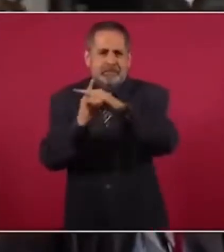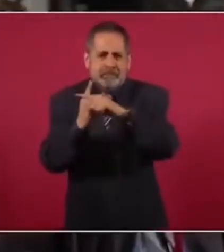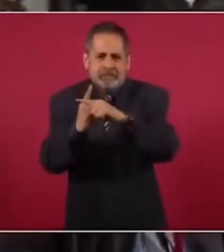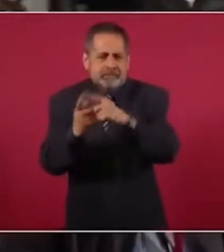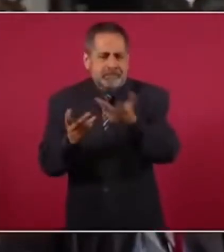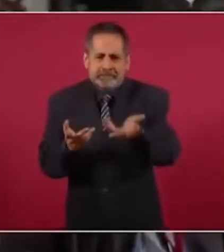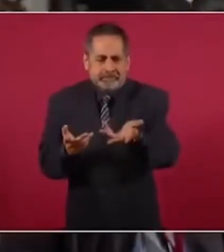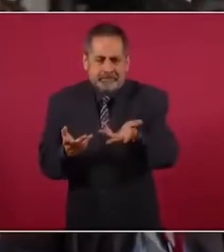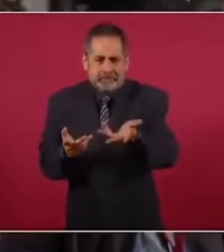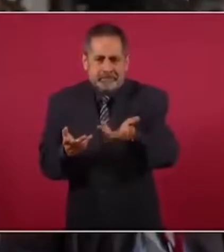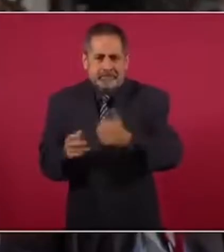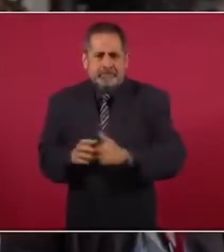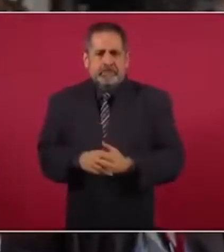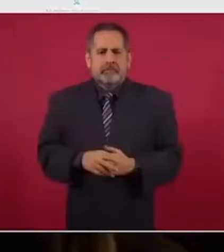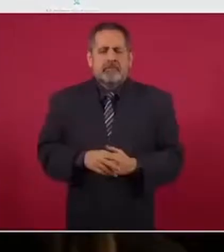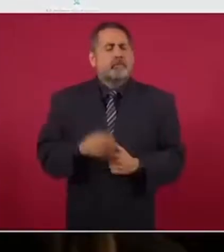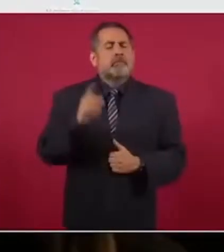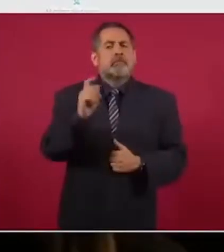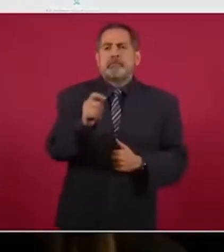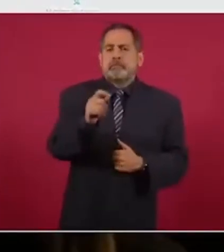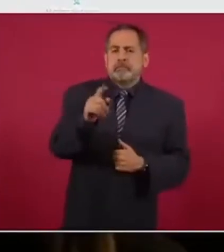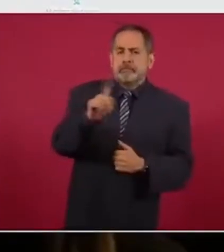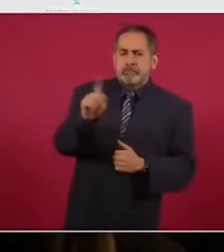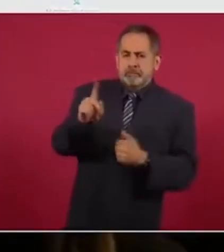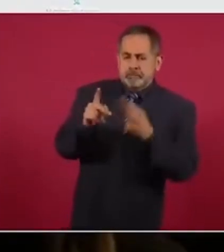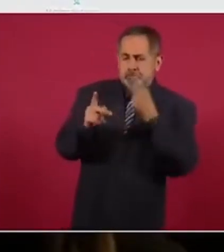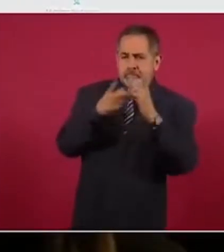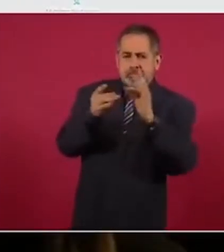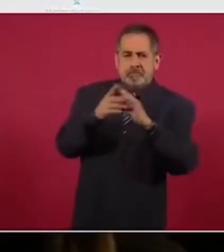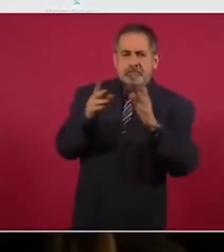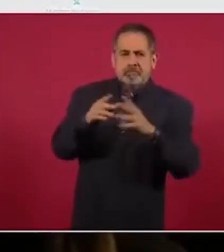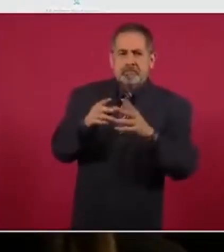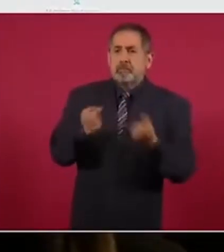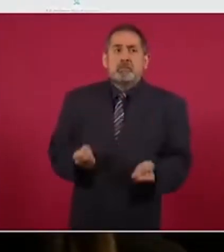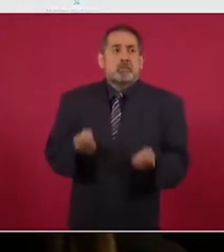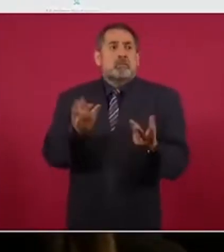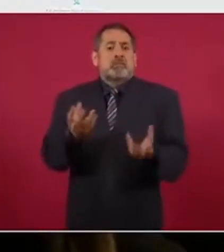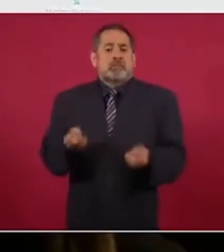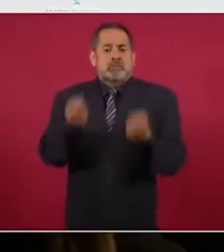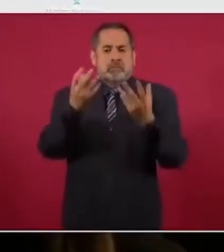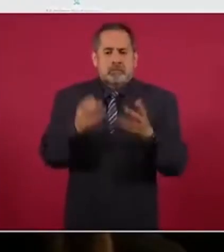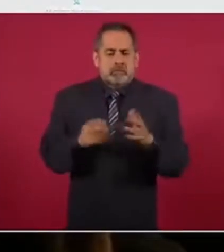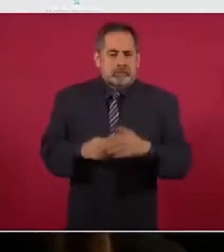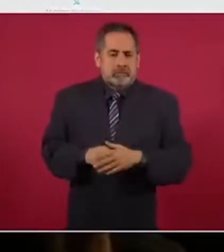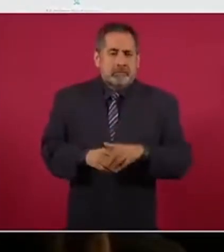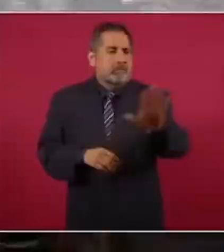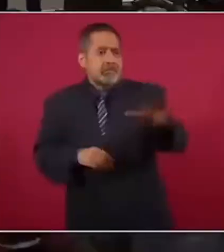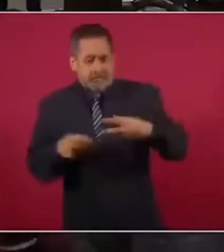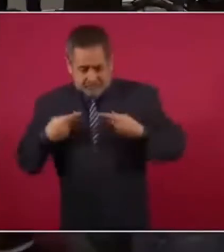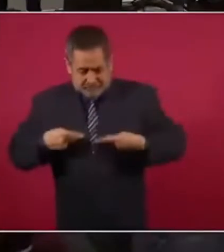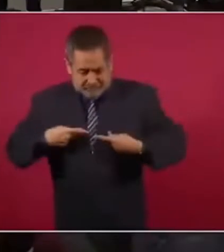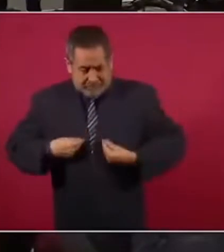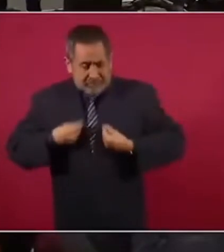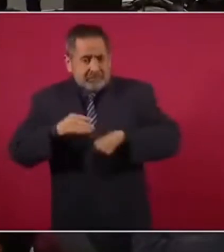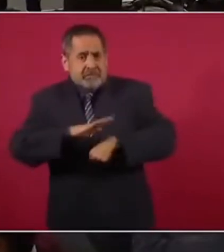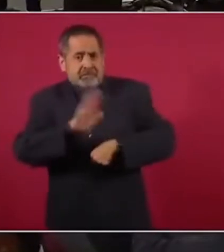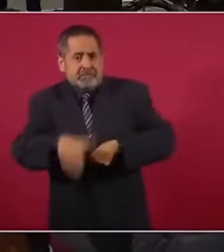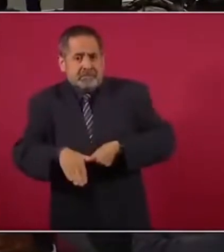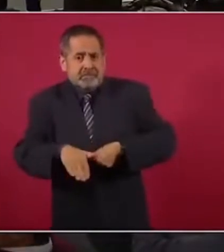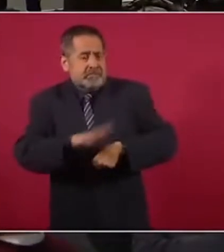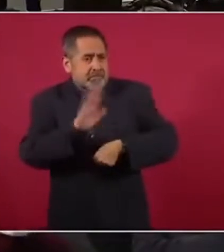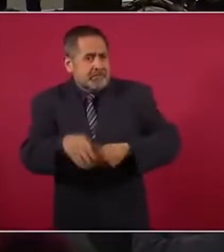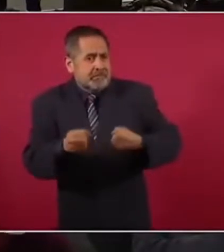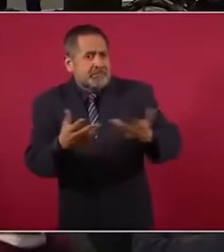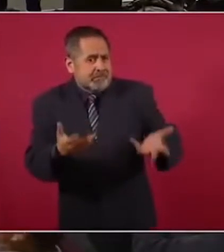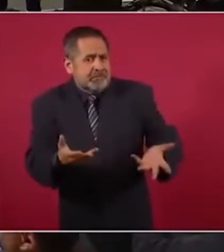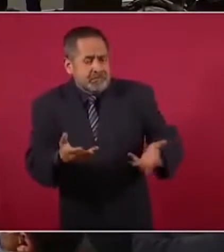Es que no se trata de hablar en lo cuantitativo. Es que son vidas humanas, son personas con